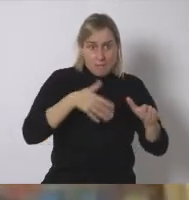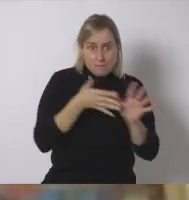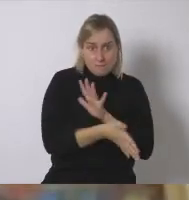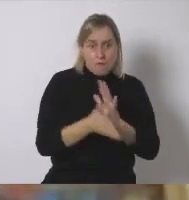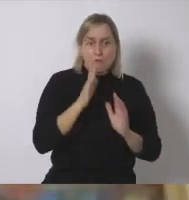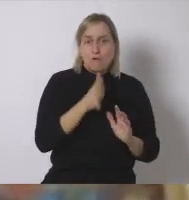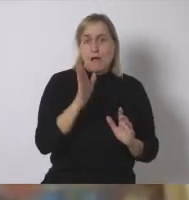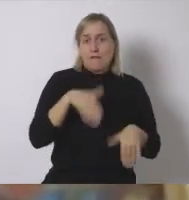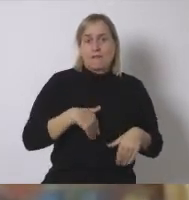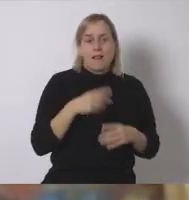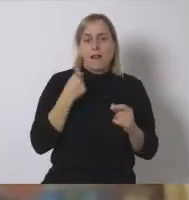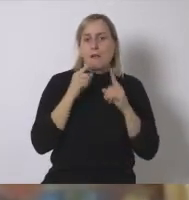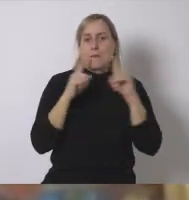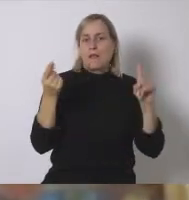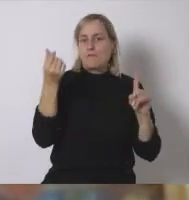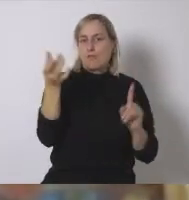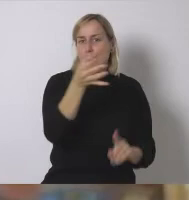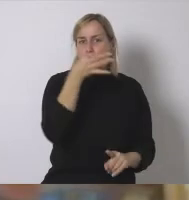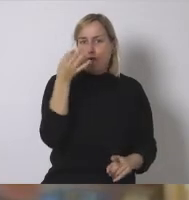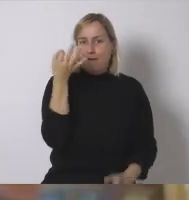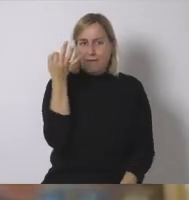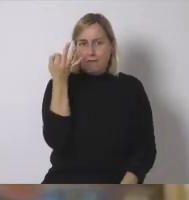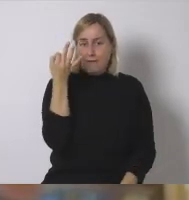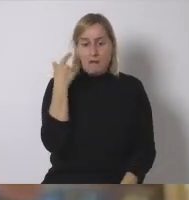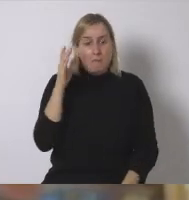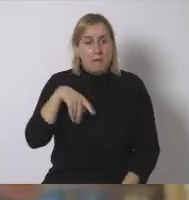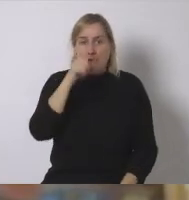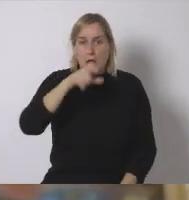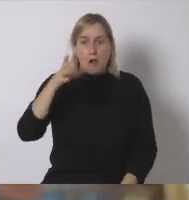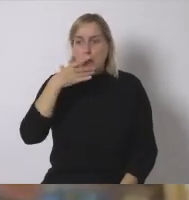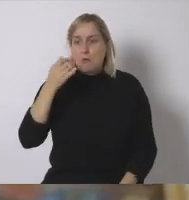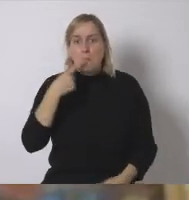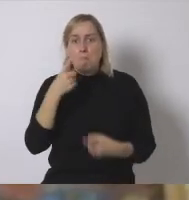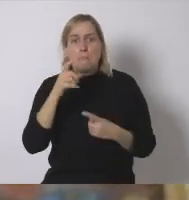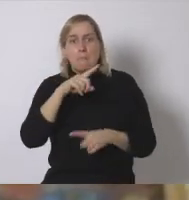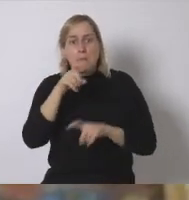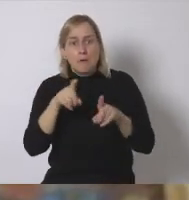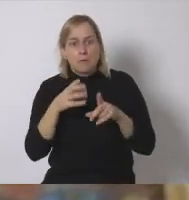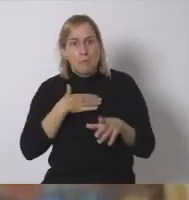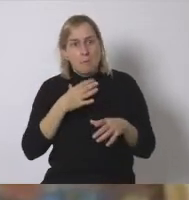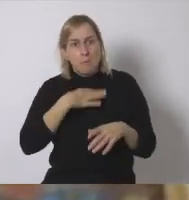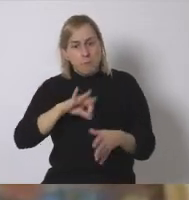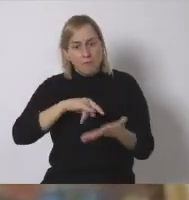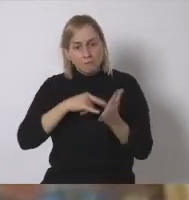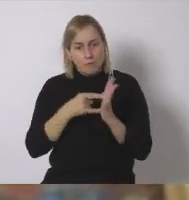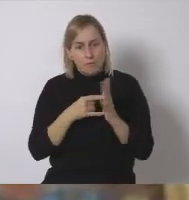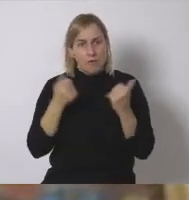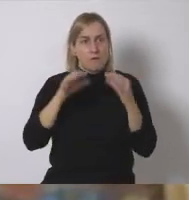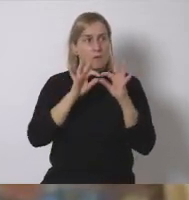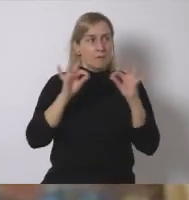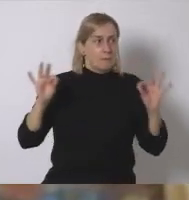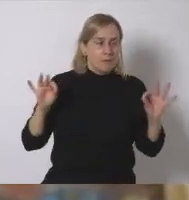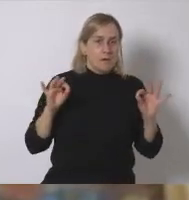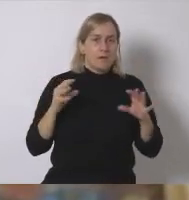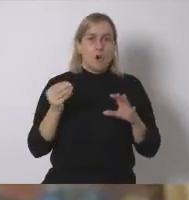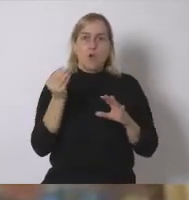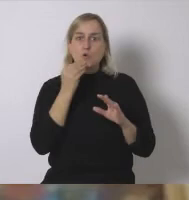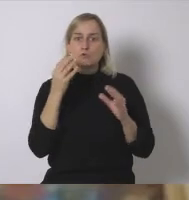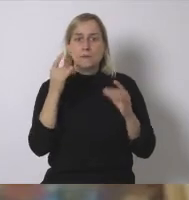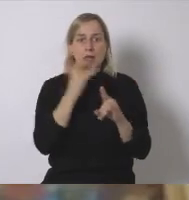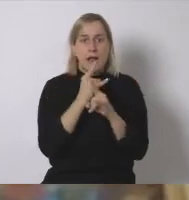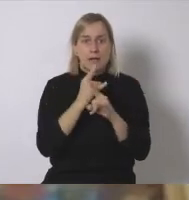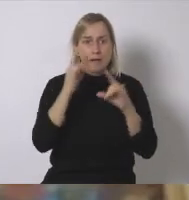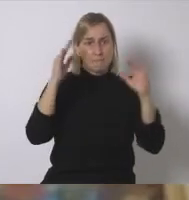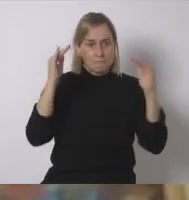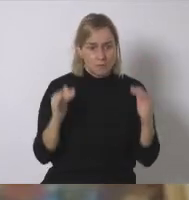son beneficios económicos nadie se preguntó si la solución pasaba por la sobriedad por consumir menos carne